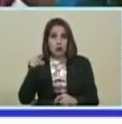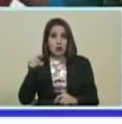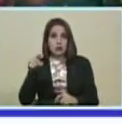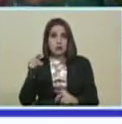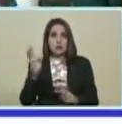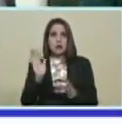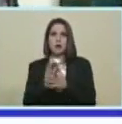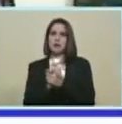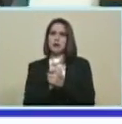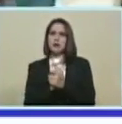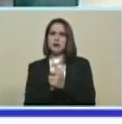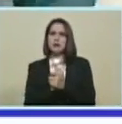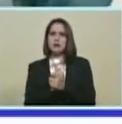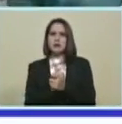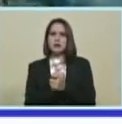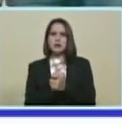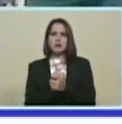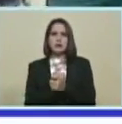compañeras...